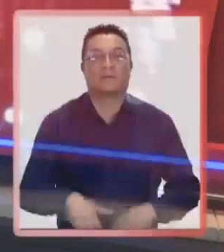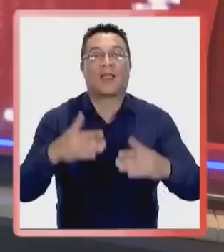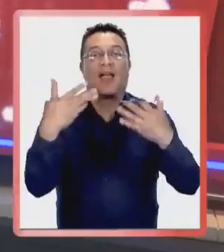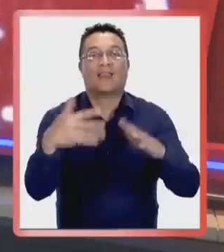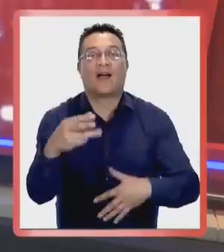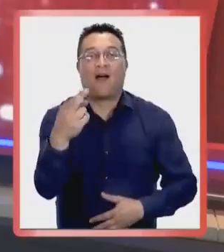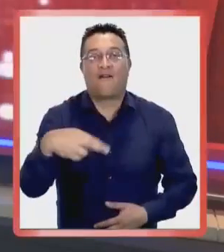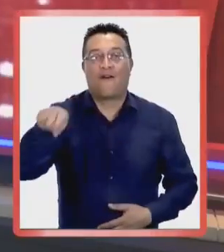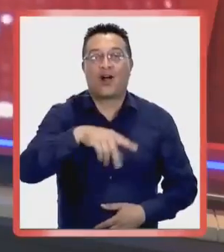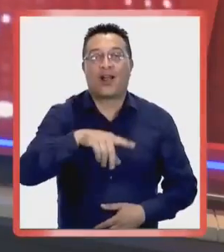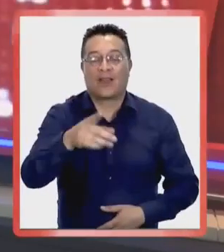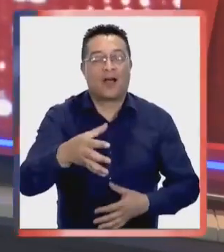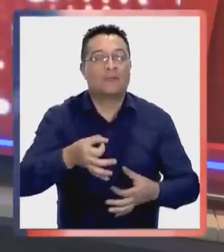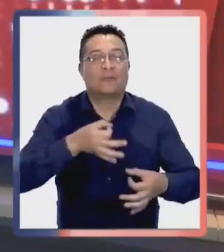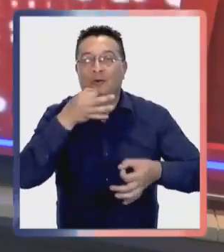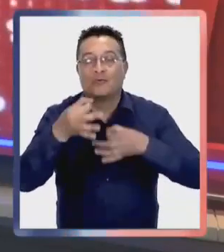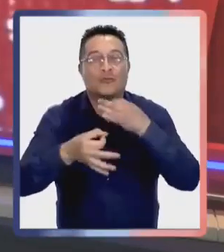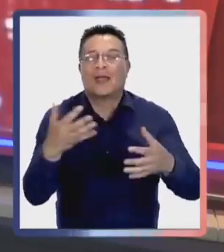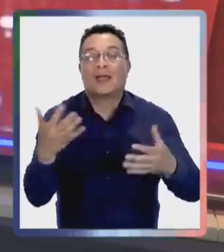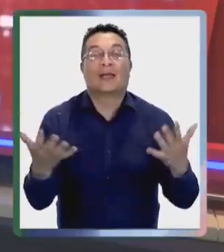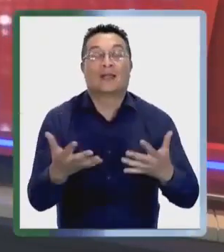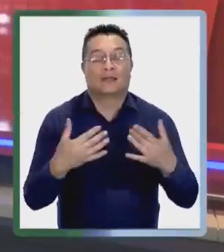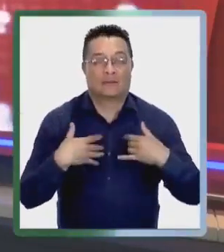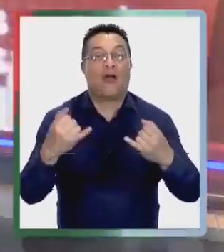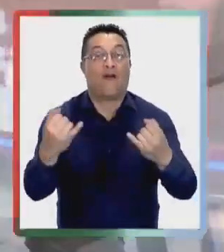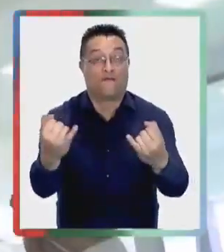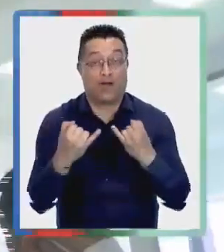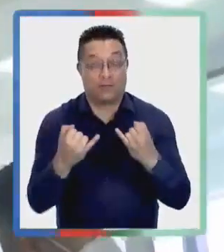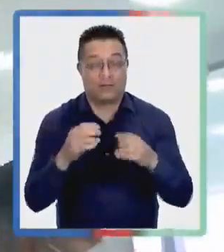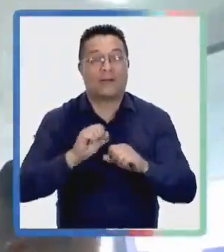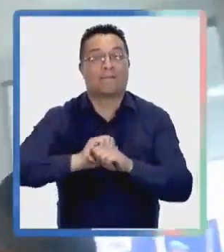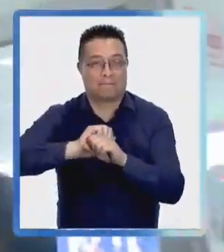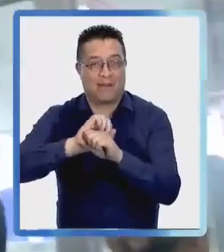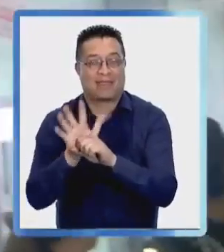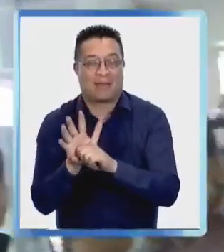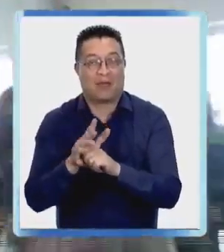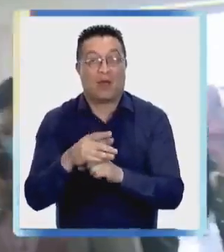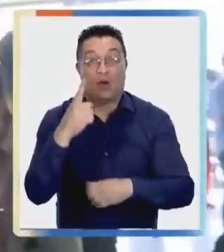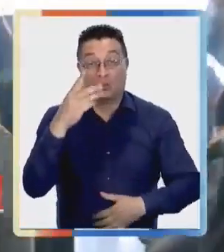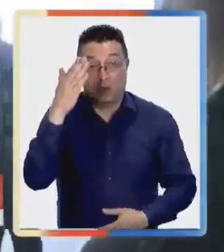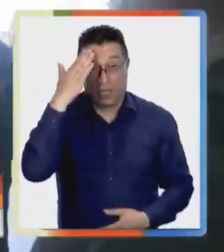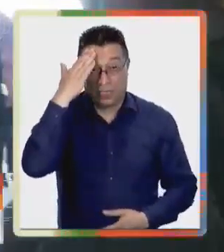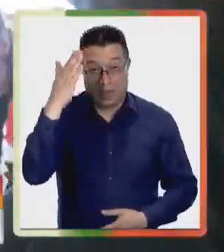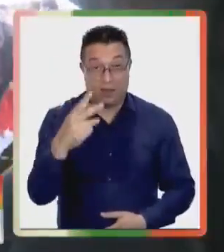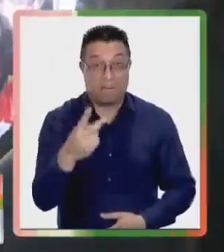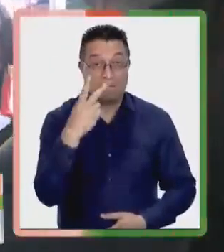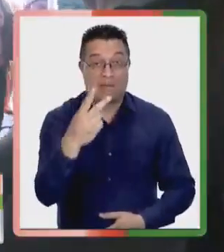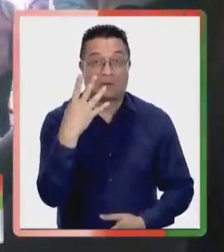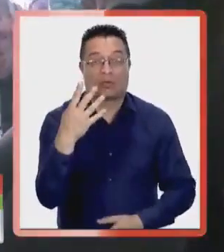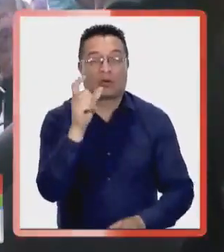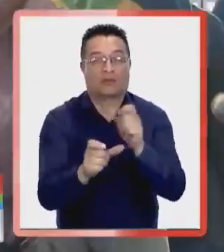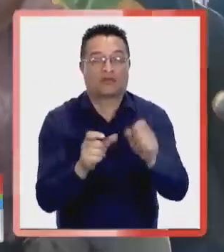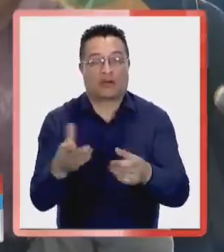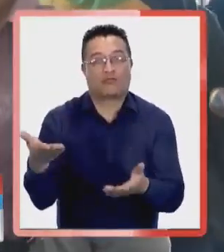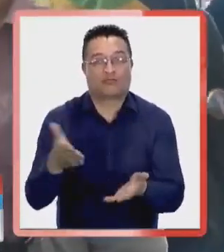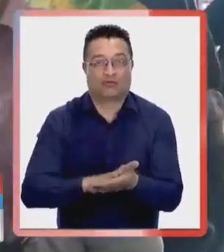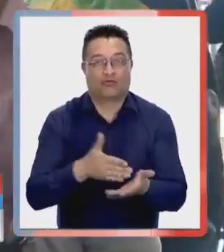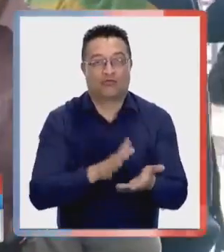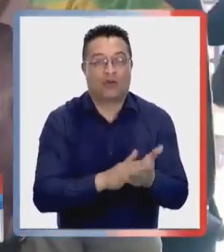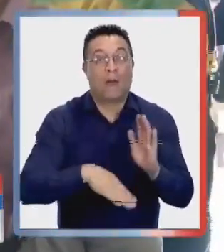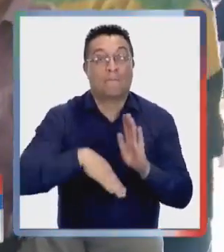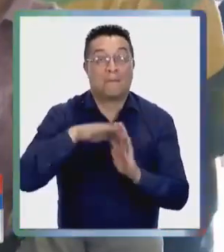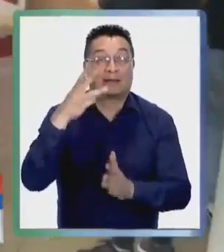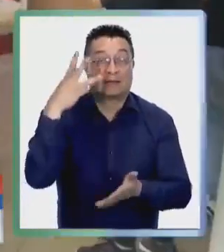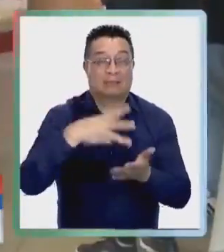Ya estamos de vuelta para contarles del reporte respecto de esta pandemia. En el último día, 24 personas fallecieron